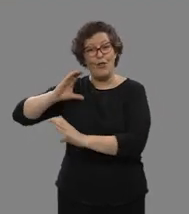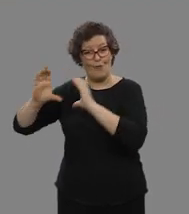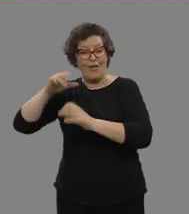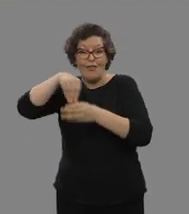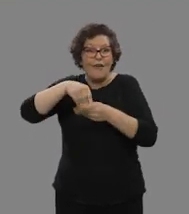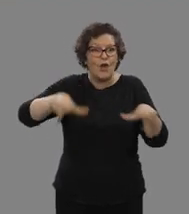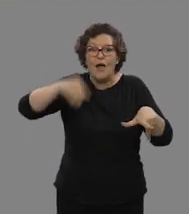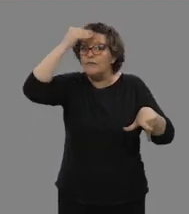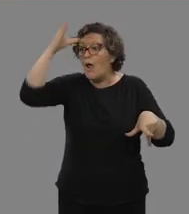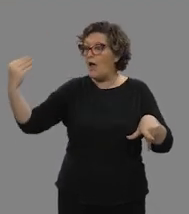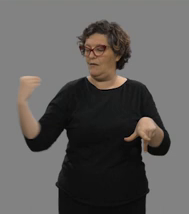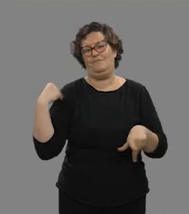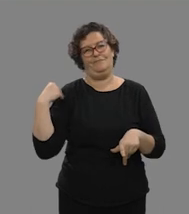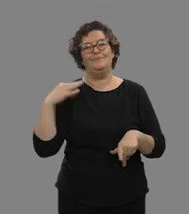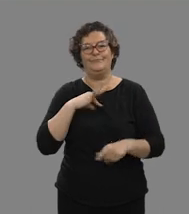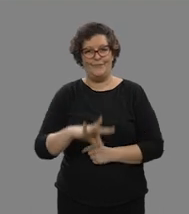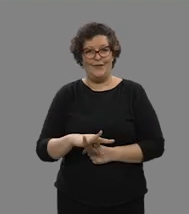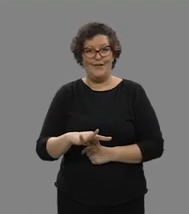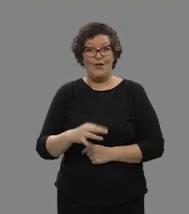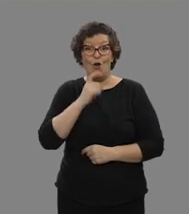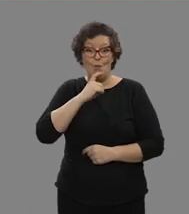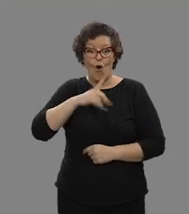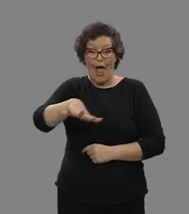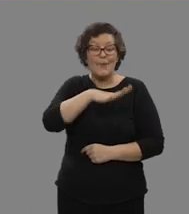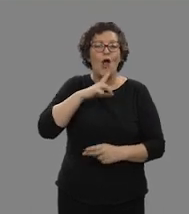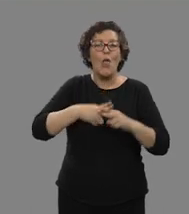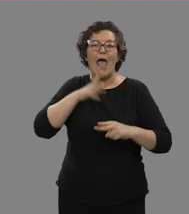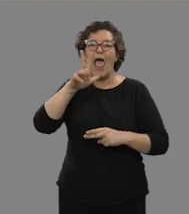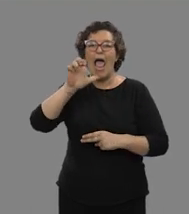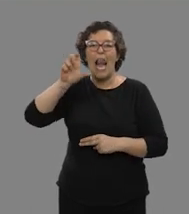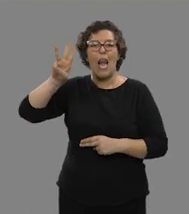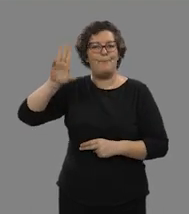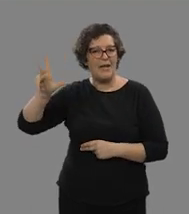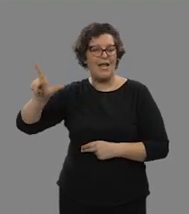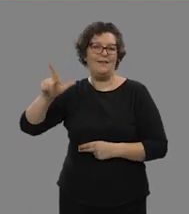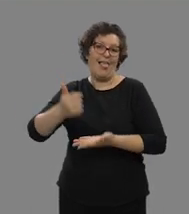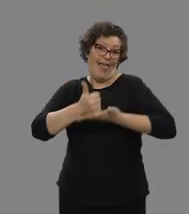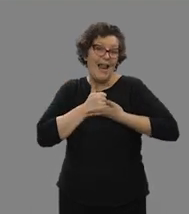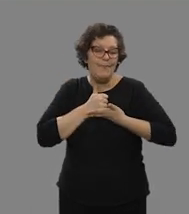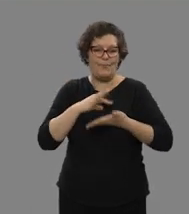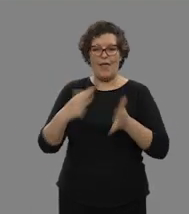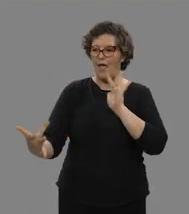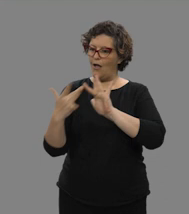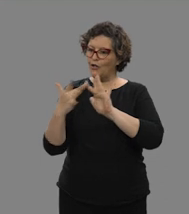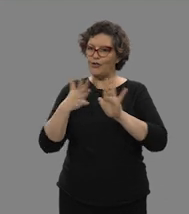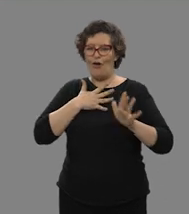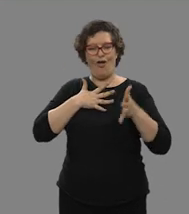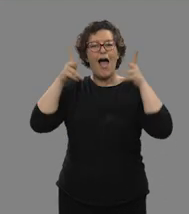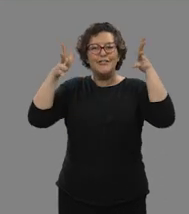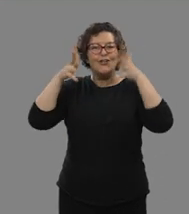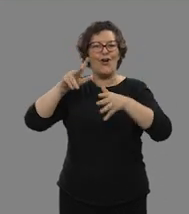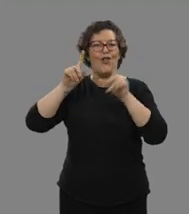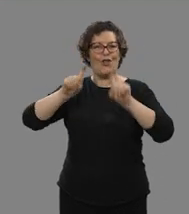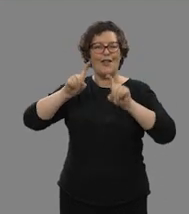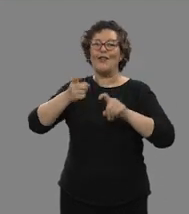espacios de comunicación que te ofrece la plataforma. A través de este espacio GEL contacta con tu asesor técnico docente, podrás contactar